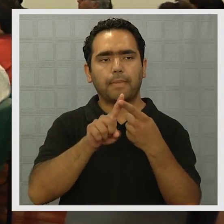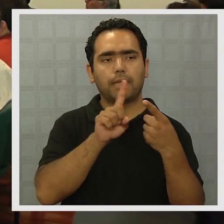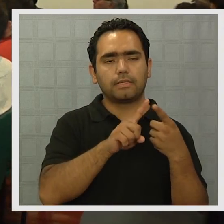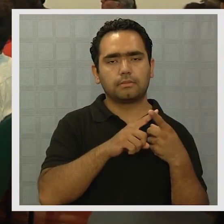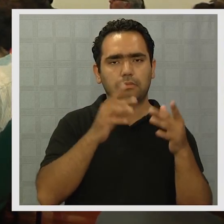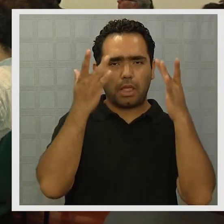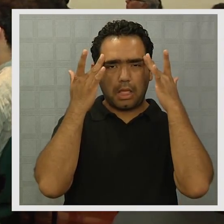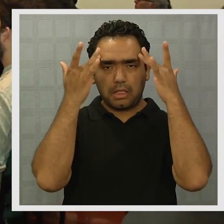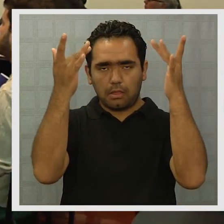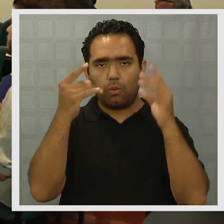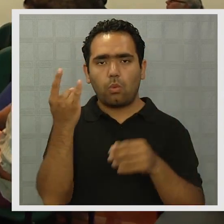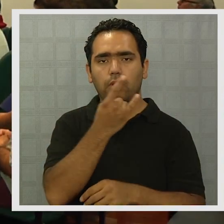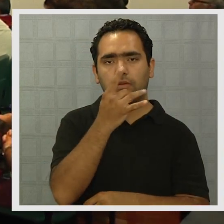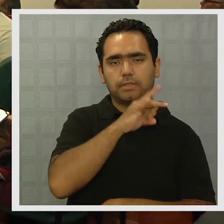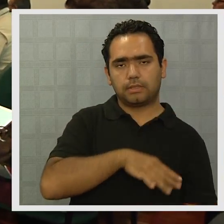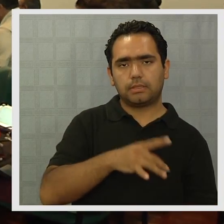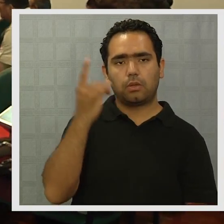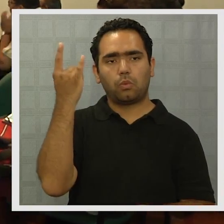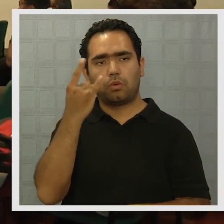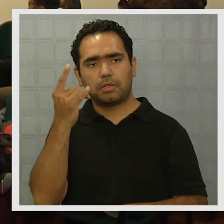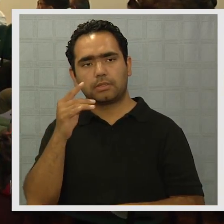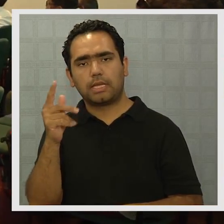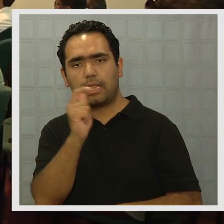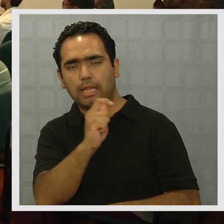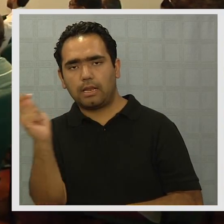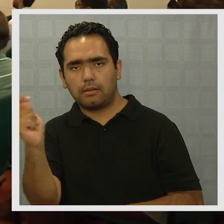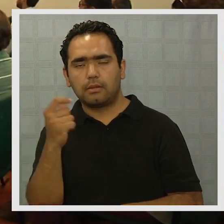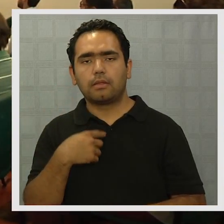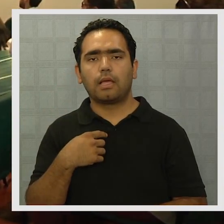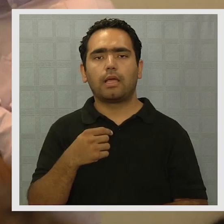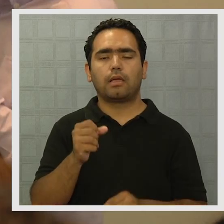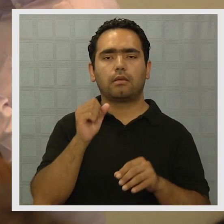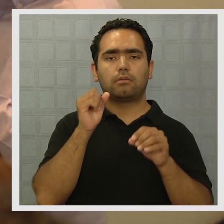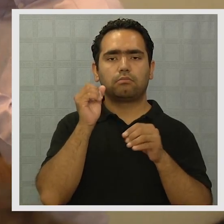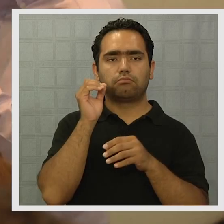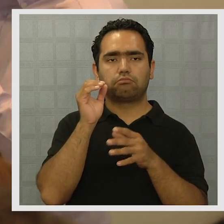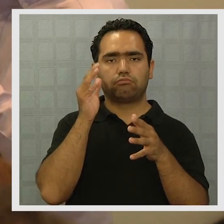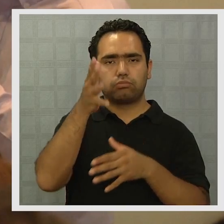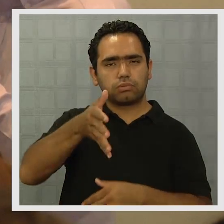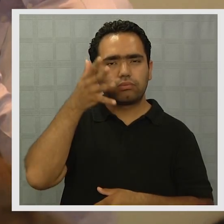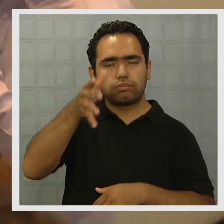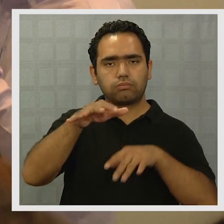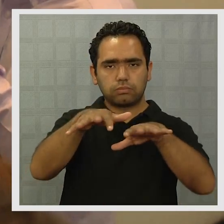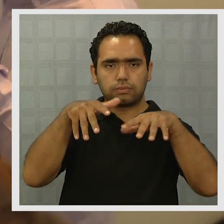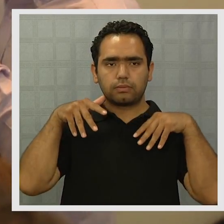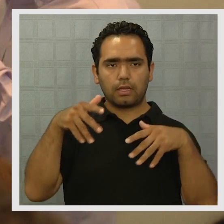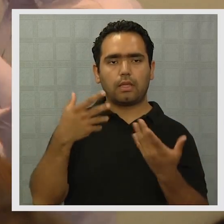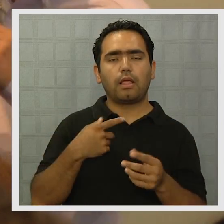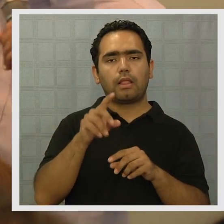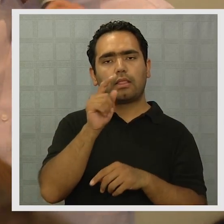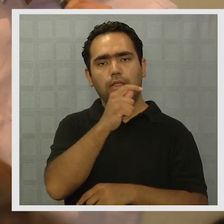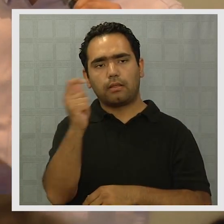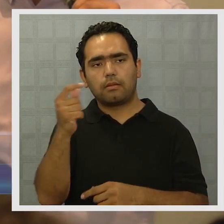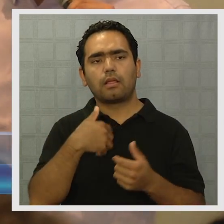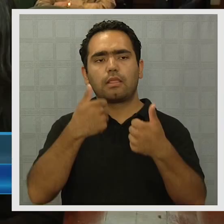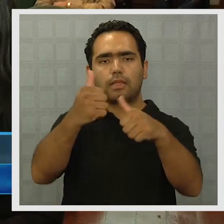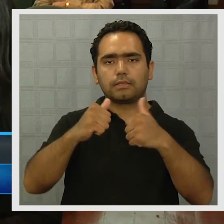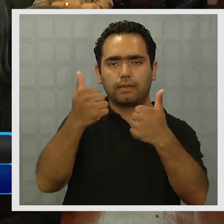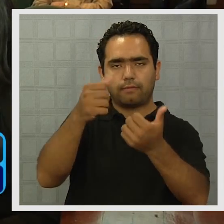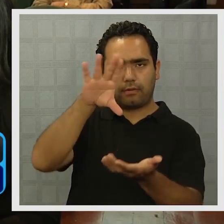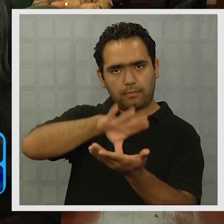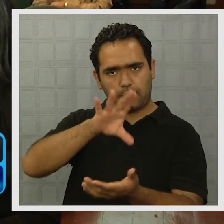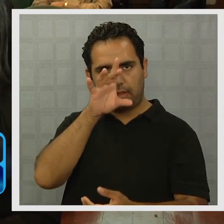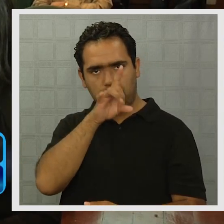Con la participación de expertos de la Universidad de Chile y la Universidad de Tarapacá, se realizó un seminario internacional que tuvo como fin analizar los